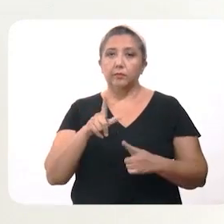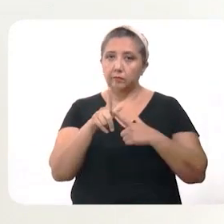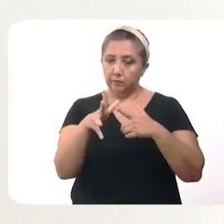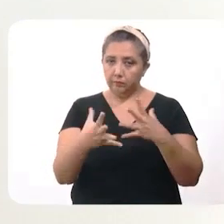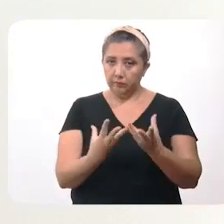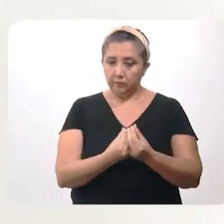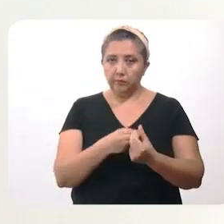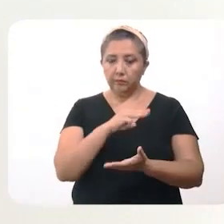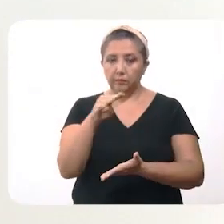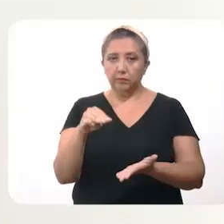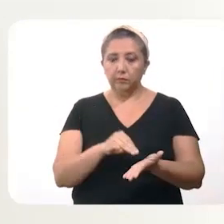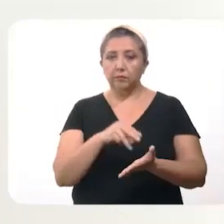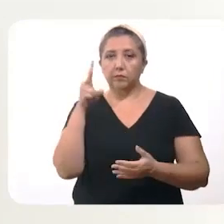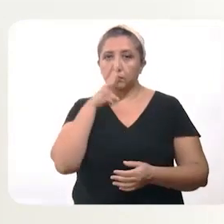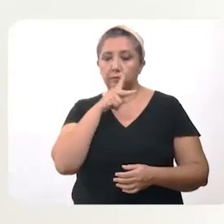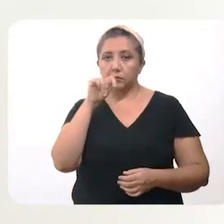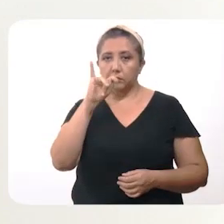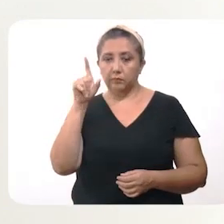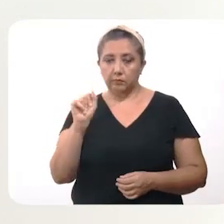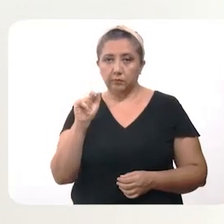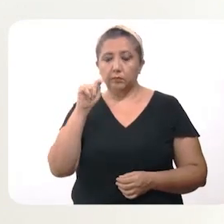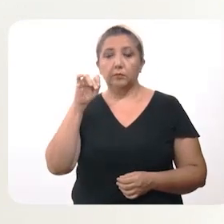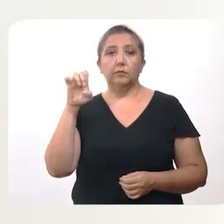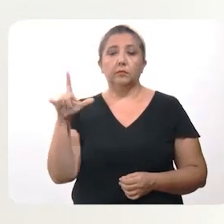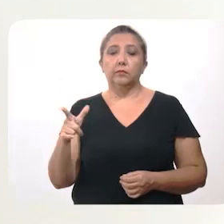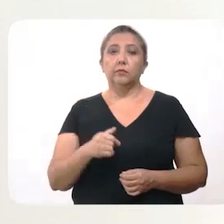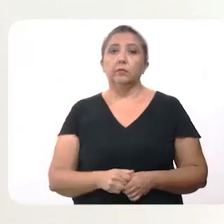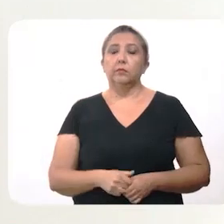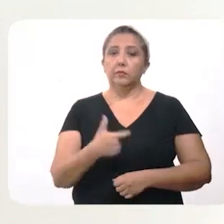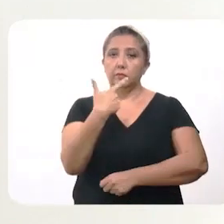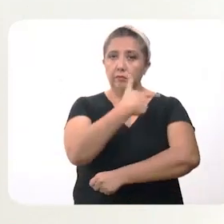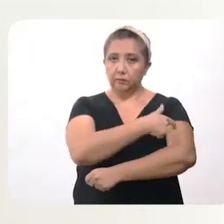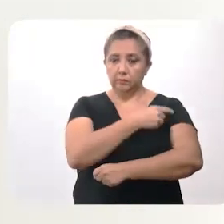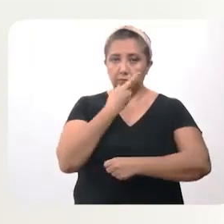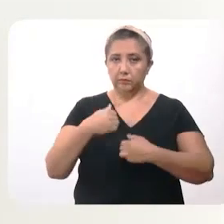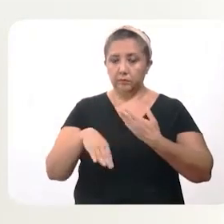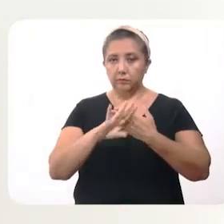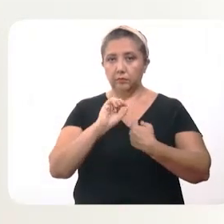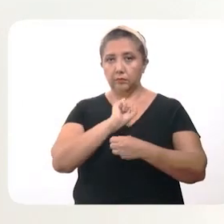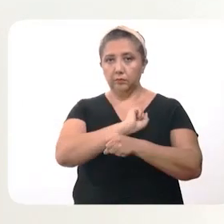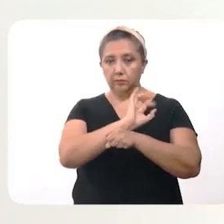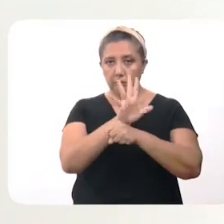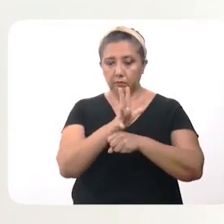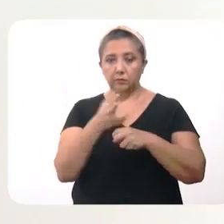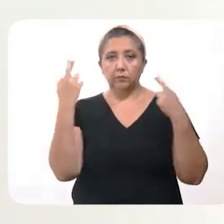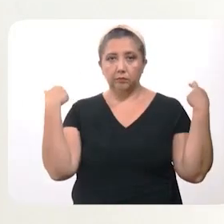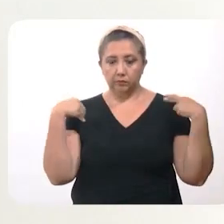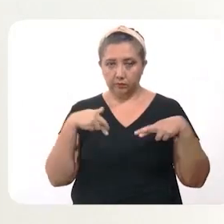¿Qué la vacuna contra el coronavirus?